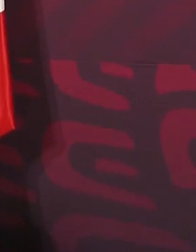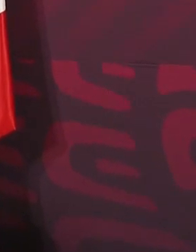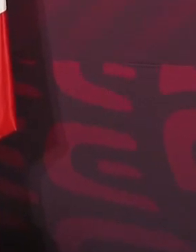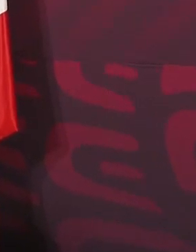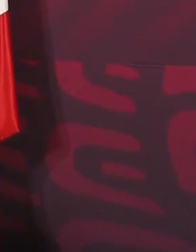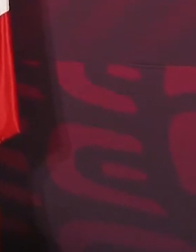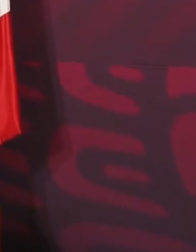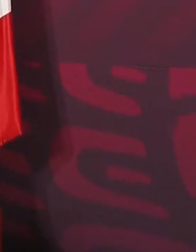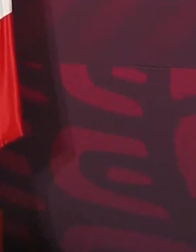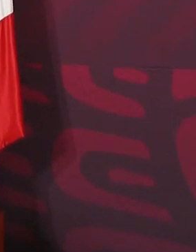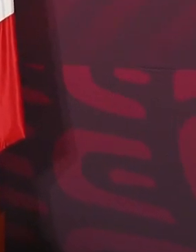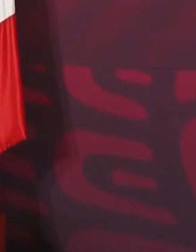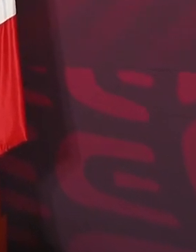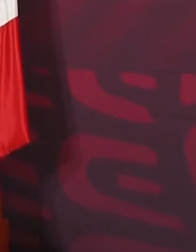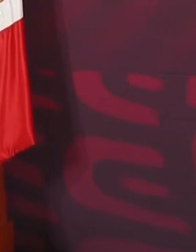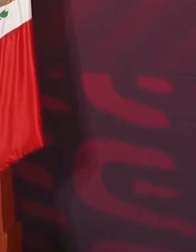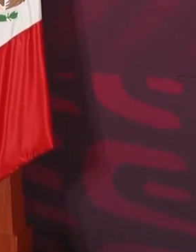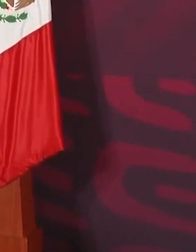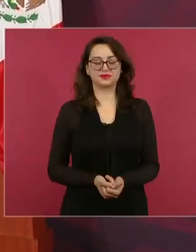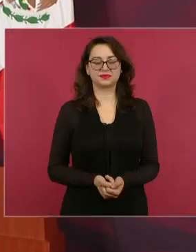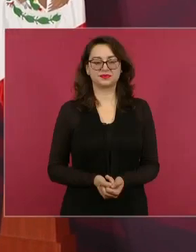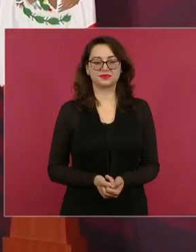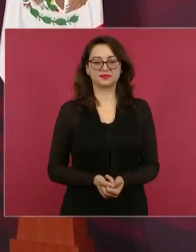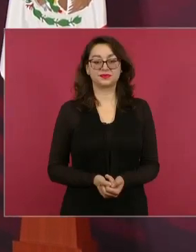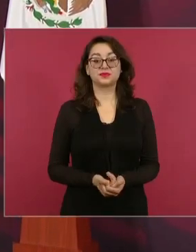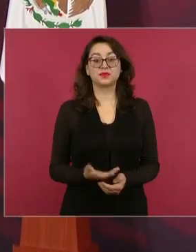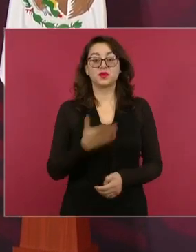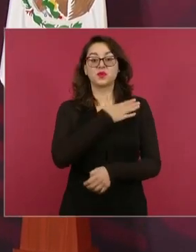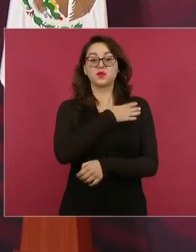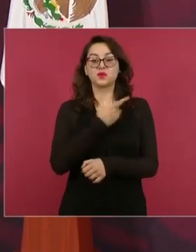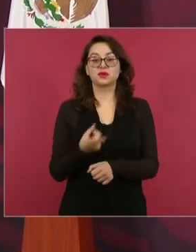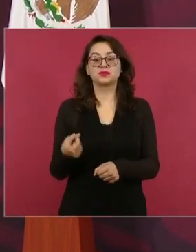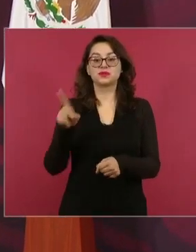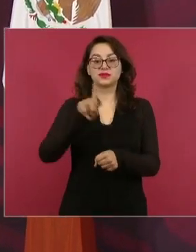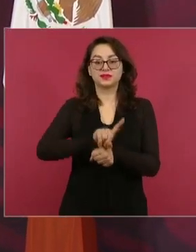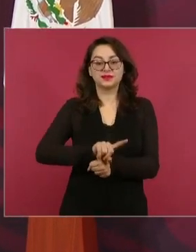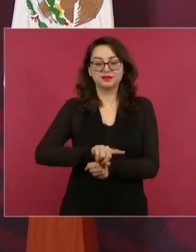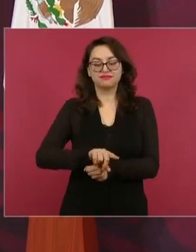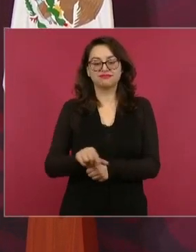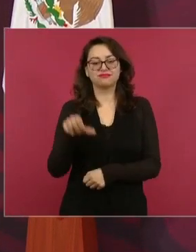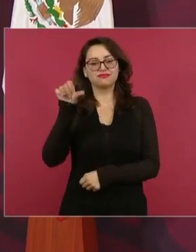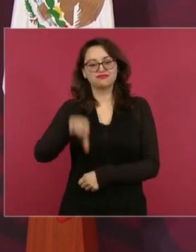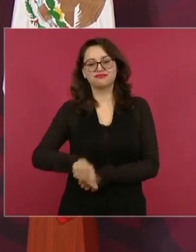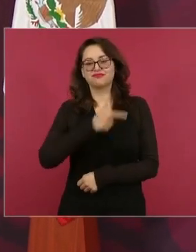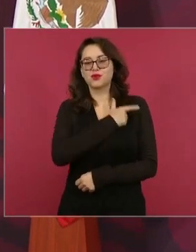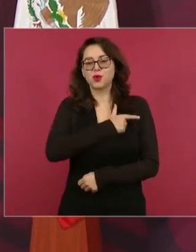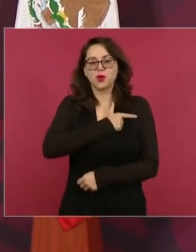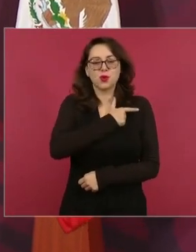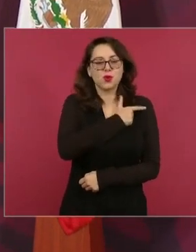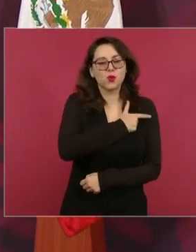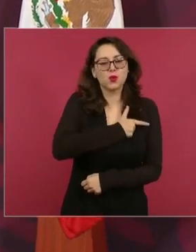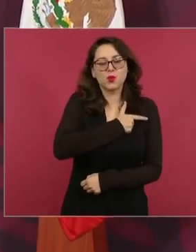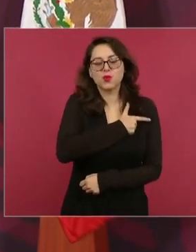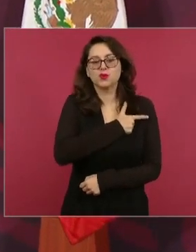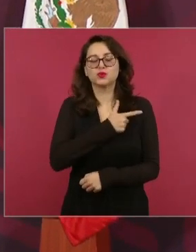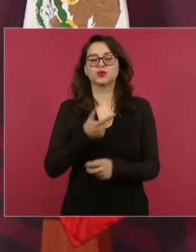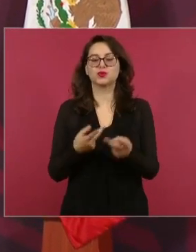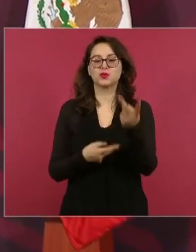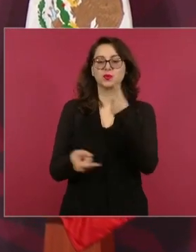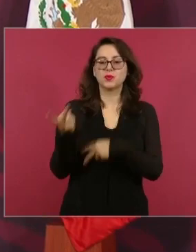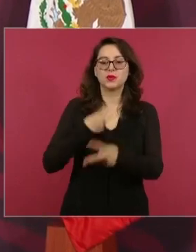cuidan las áreas naturales protegidas de nuestro país,